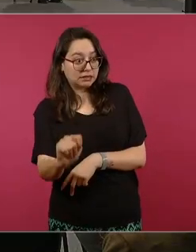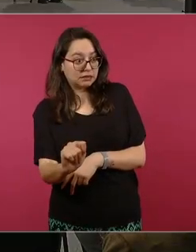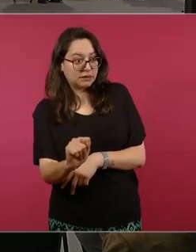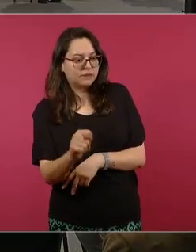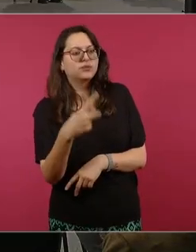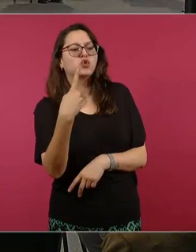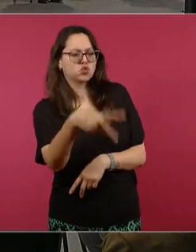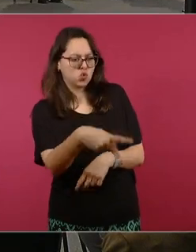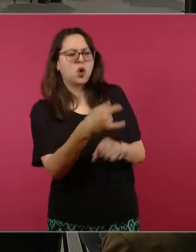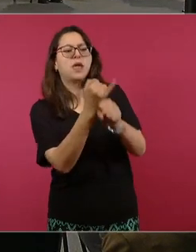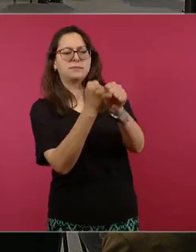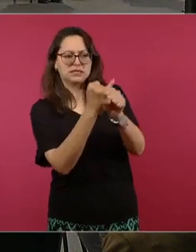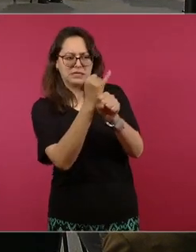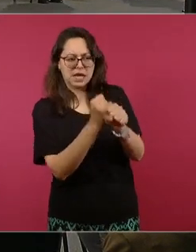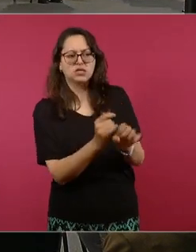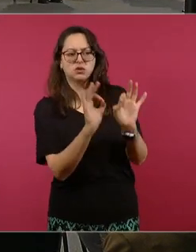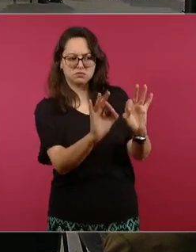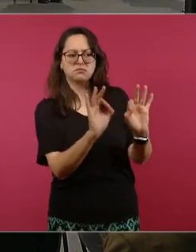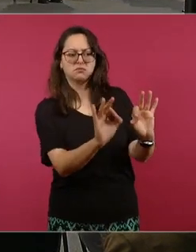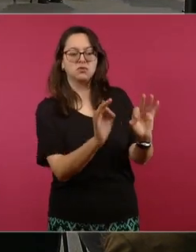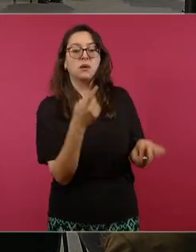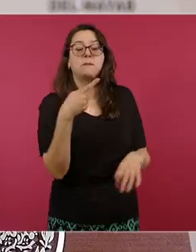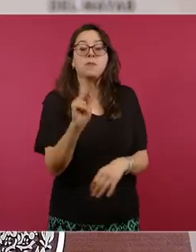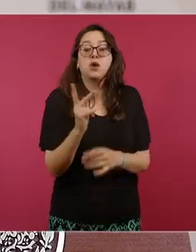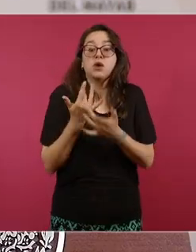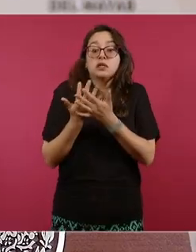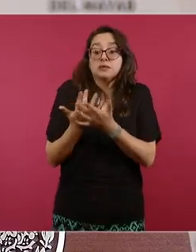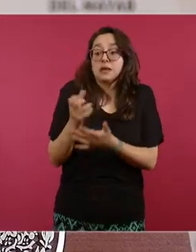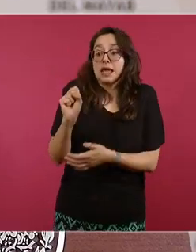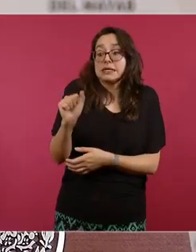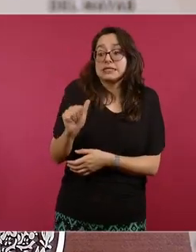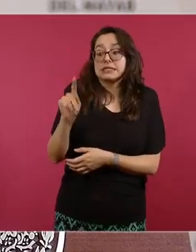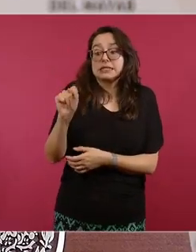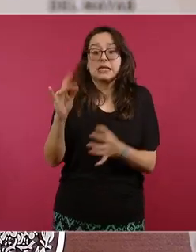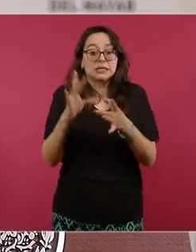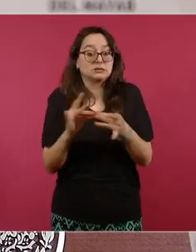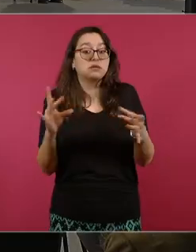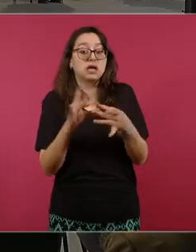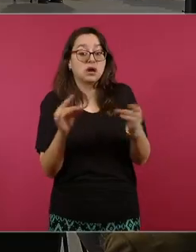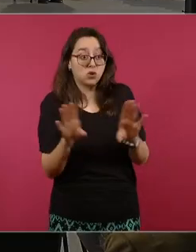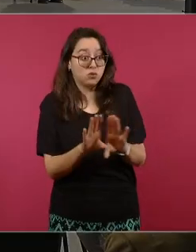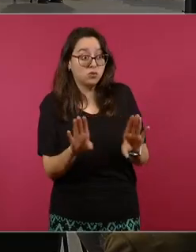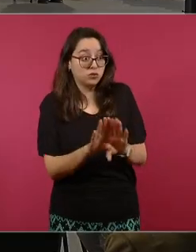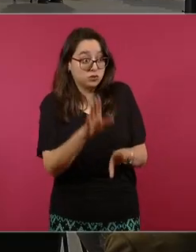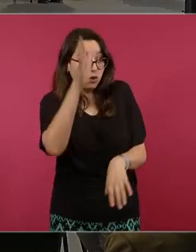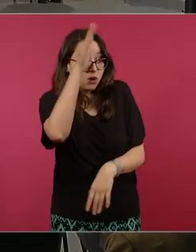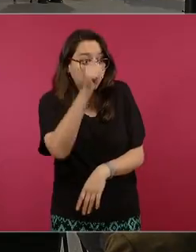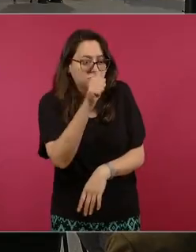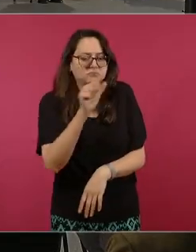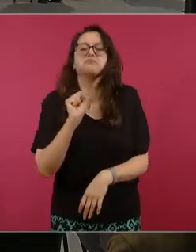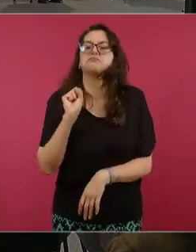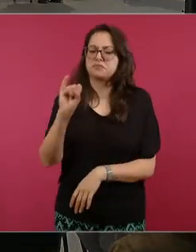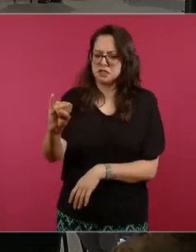y que esperemos a ver qué plantea el SAT está correcto muchas gracias